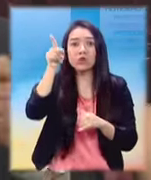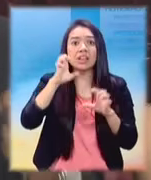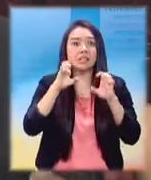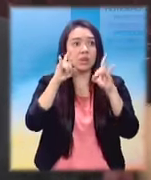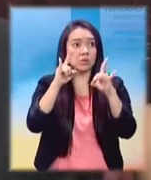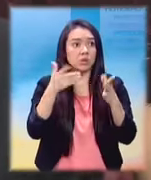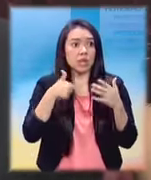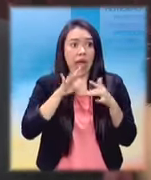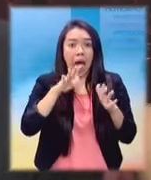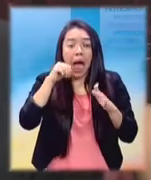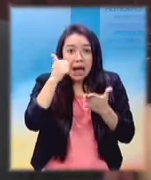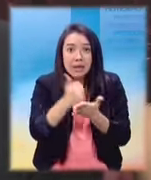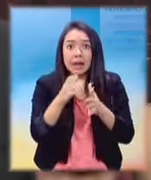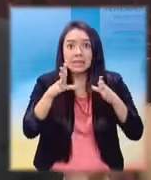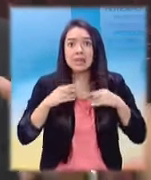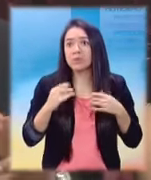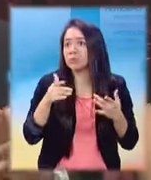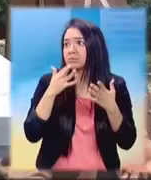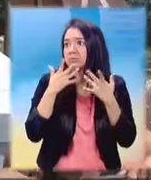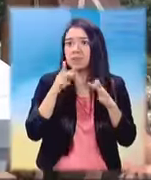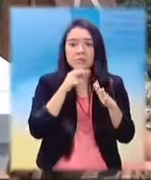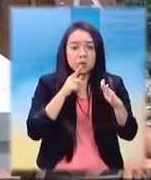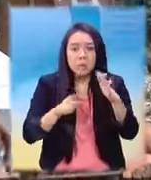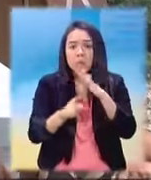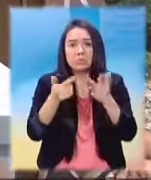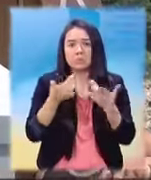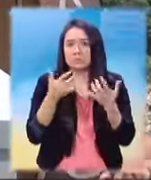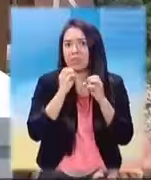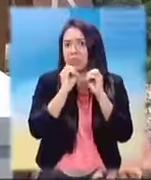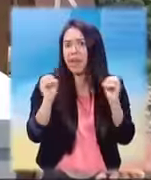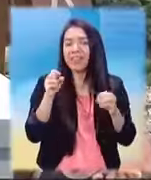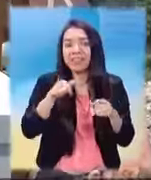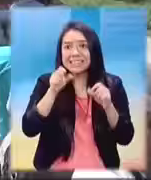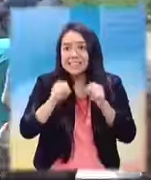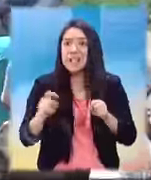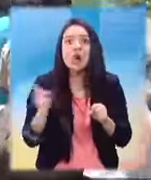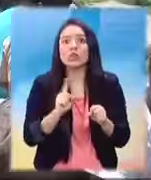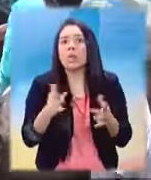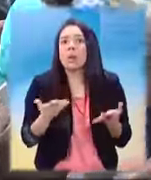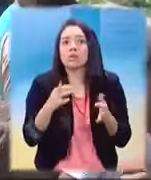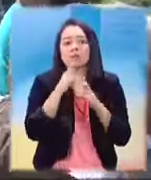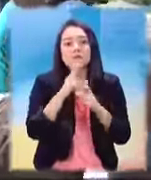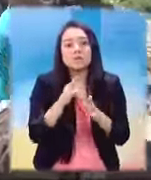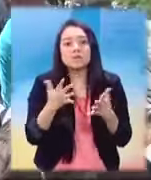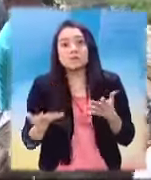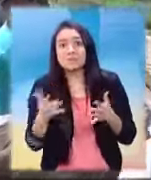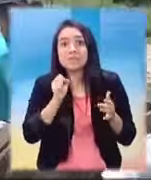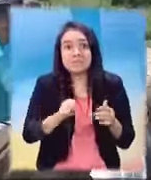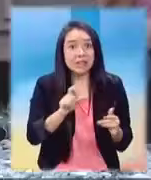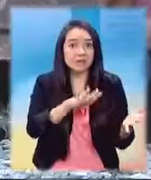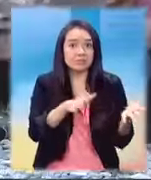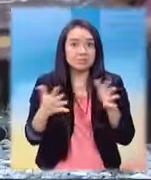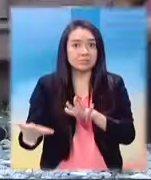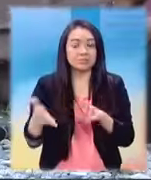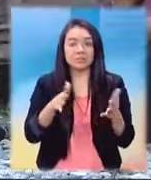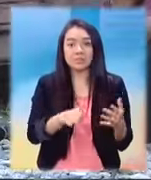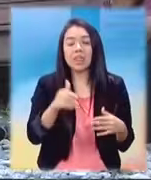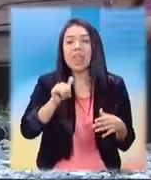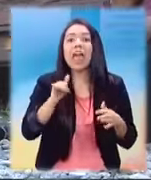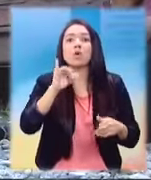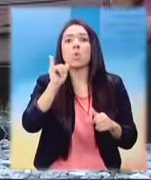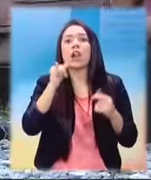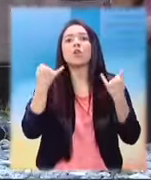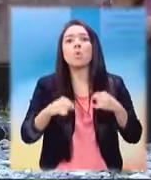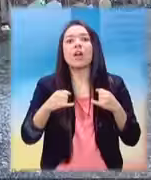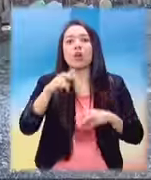en el Congreso de los Estados Unidos y es allí donde empieza una vez más el debate. Una acción que podría tener un efecto dominó en